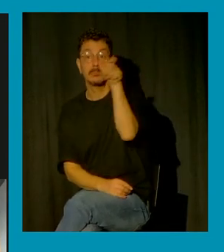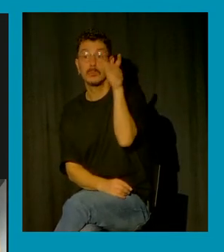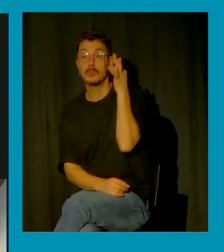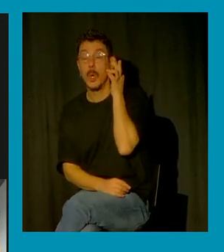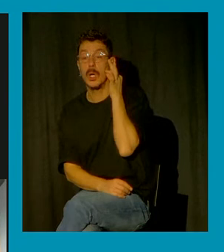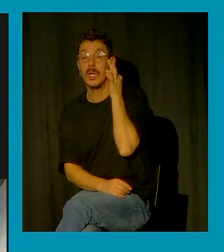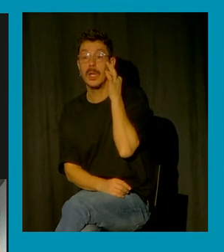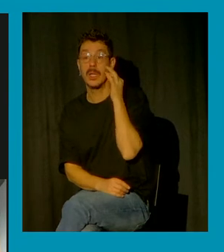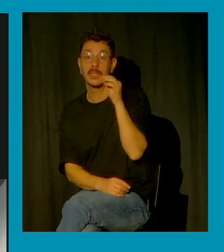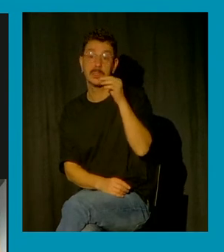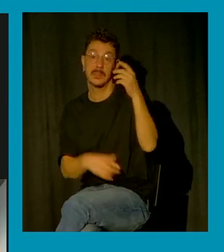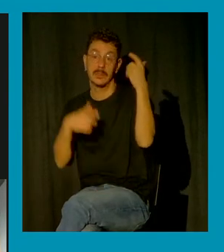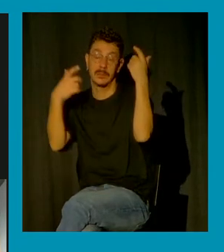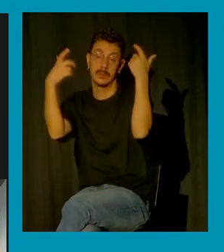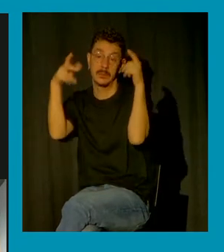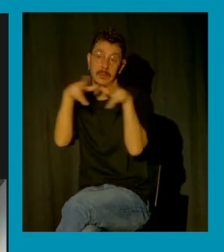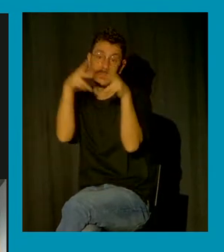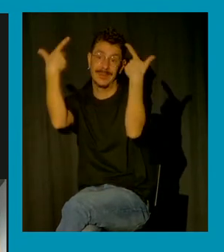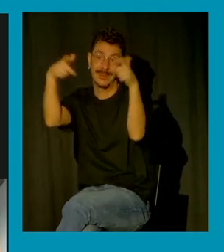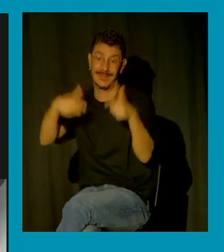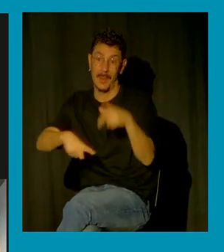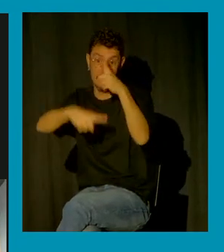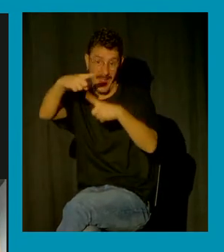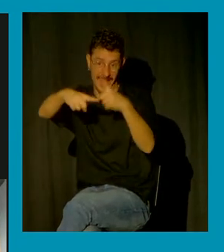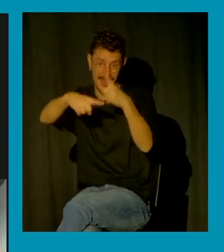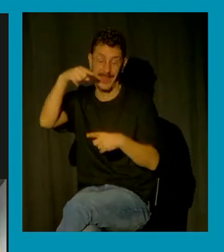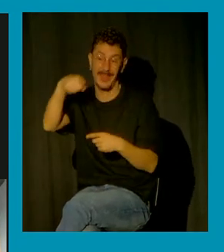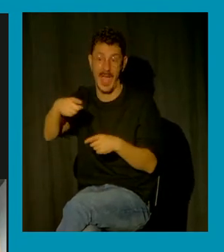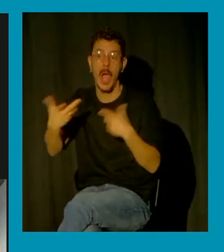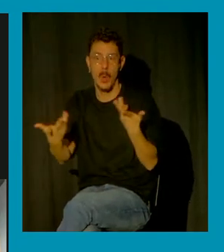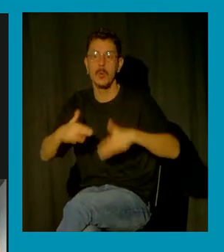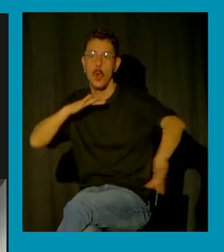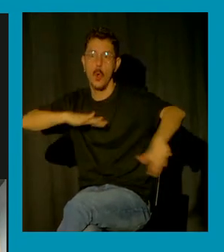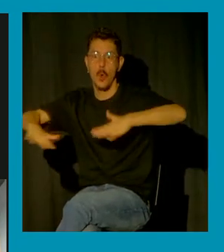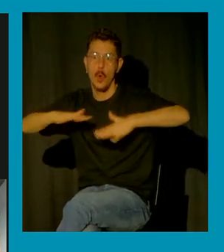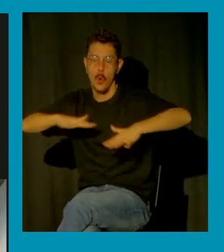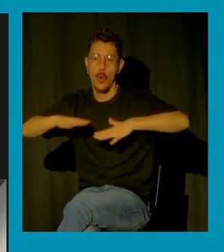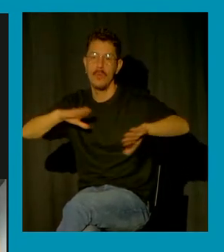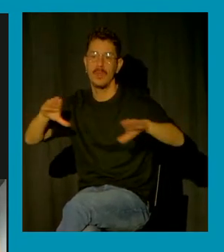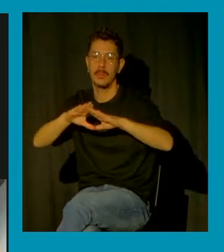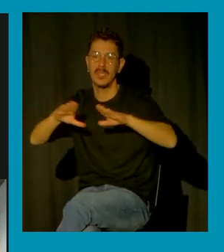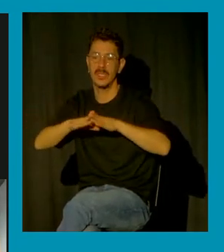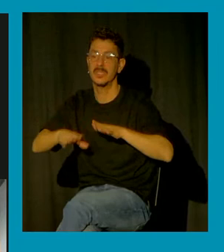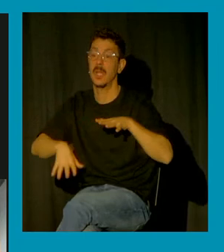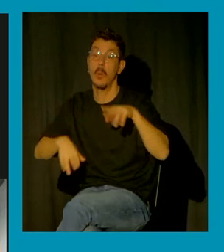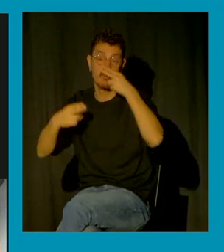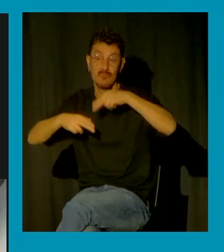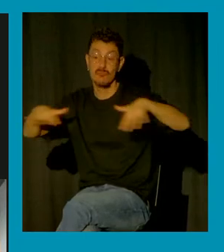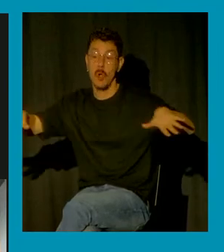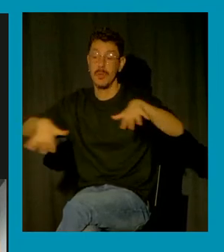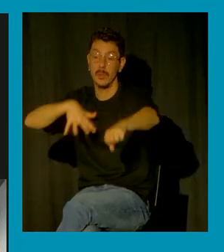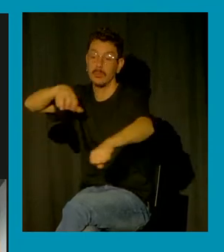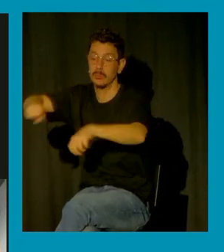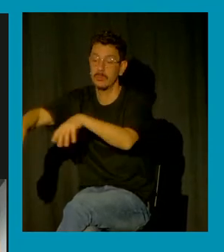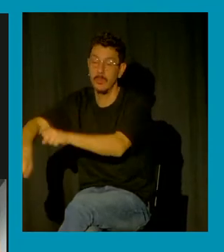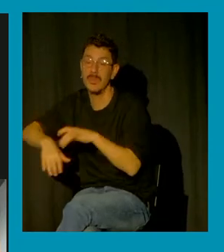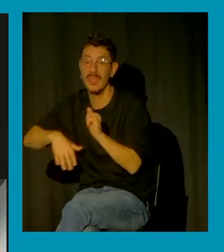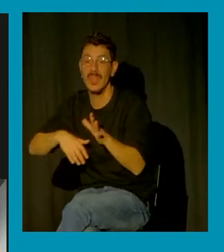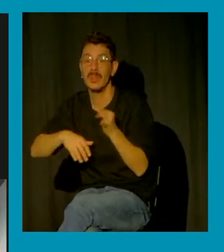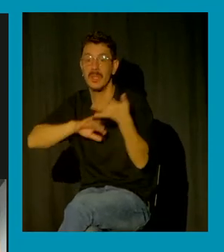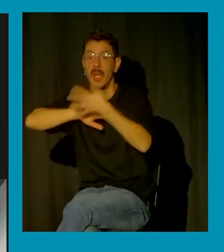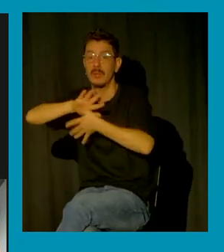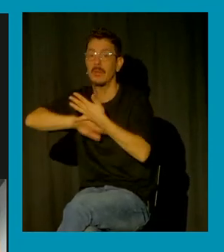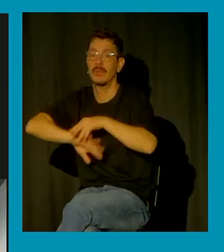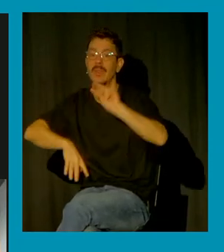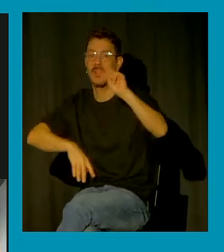estaban teniendo una fuerte política feminista estaban tomando el espacio público estaban hablando de la doble moral masculina y de la